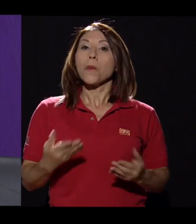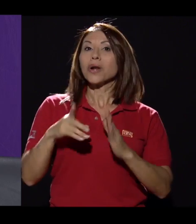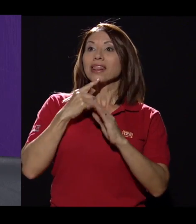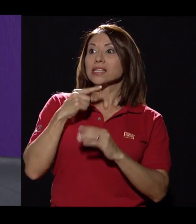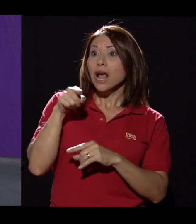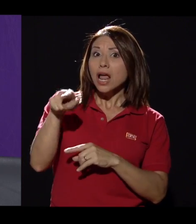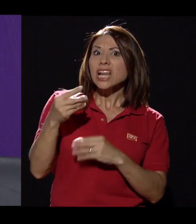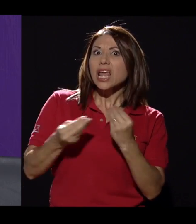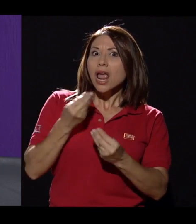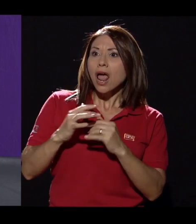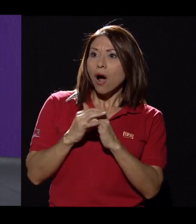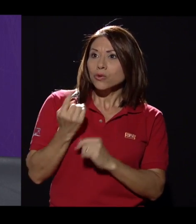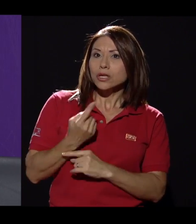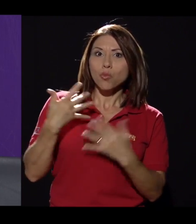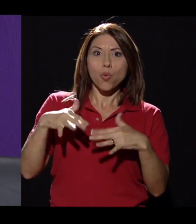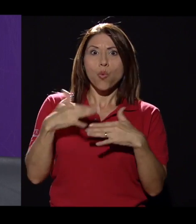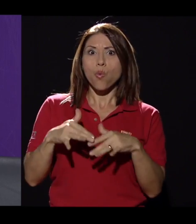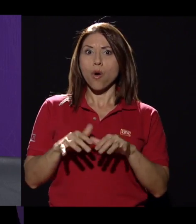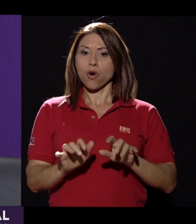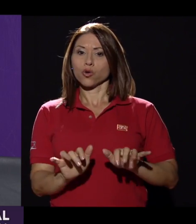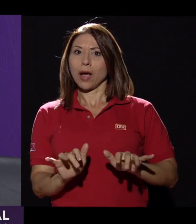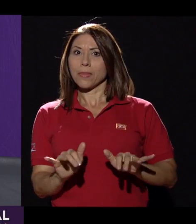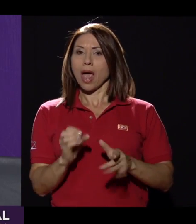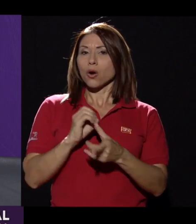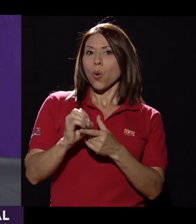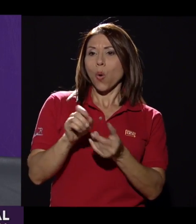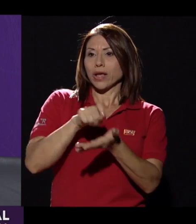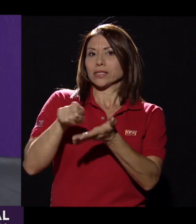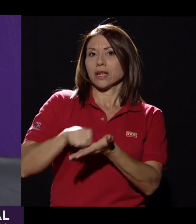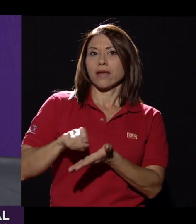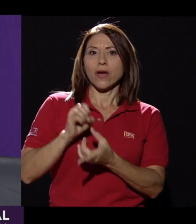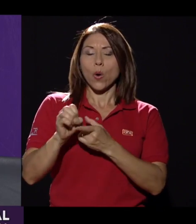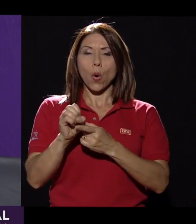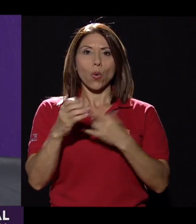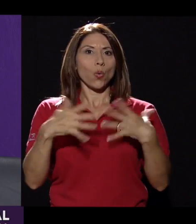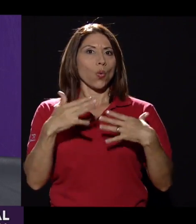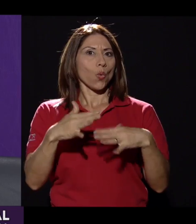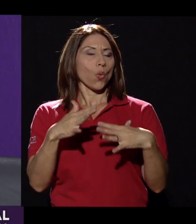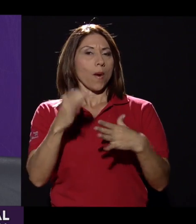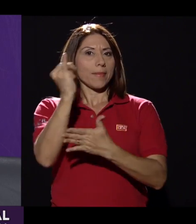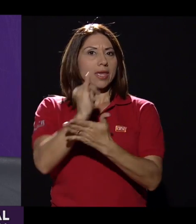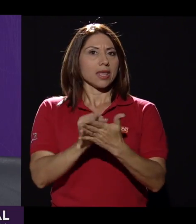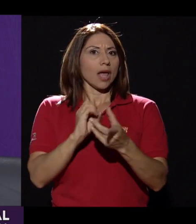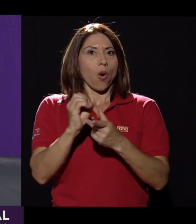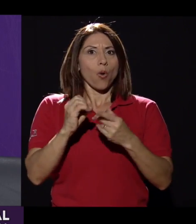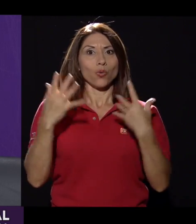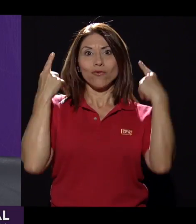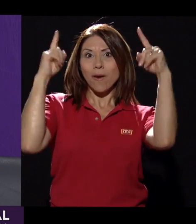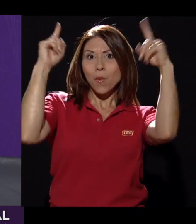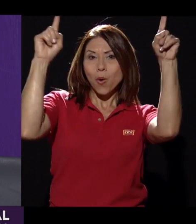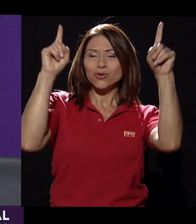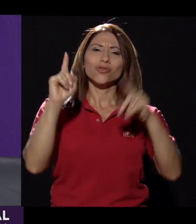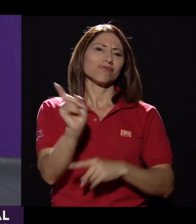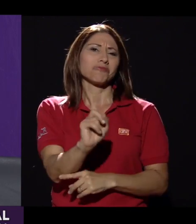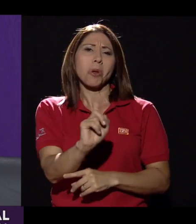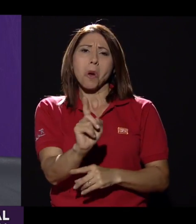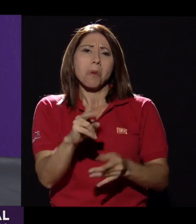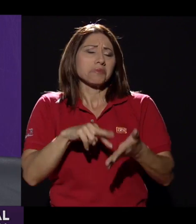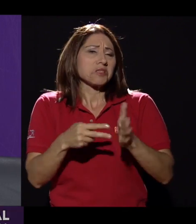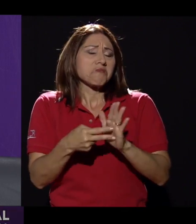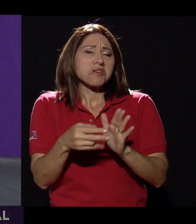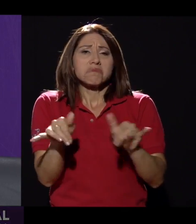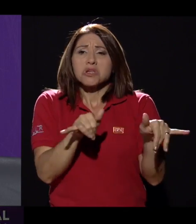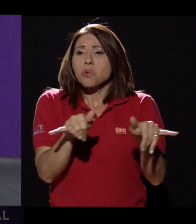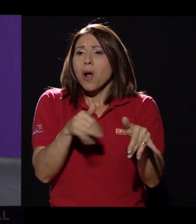qué? Porque dicen, ¿qué pinta? Es famoso, escribe, toca piano, ¿verdad? No, no necesariamente, es una diversidad. Igual que cualquier